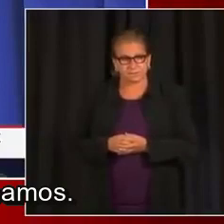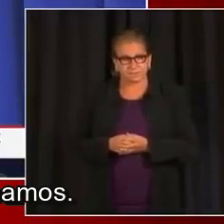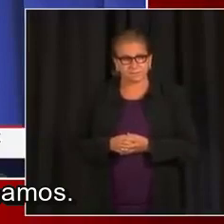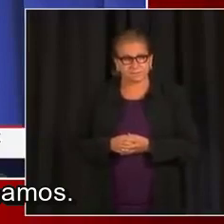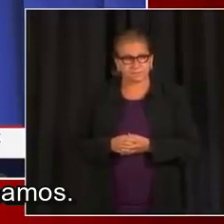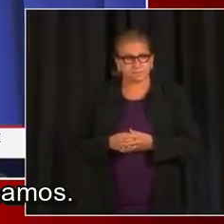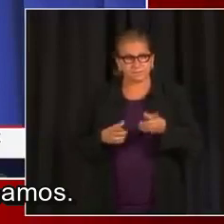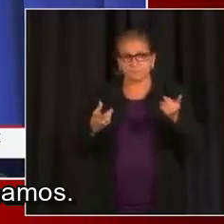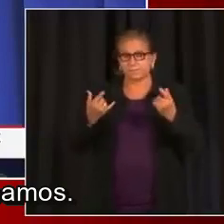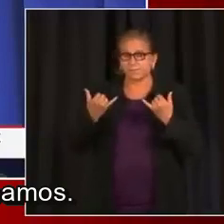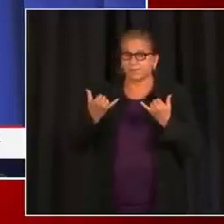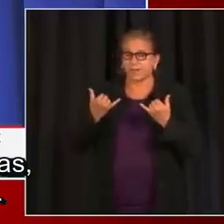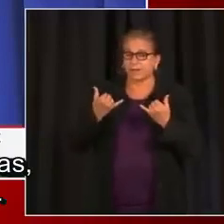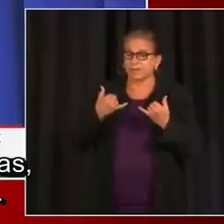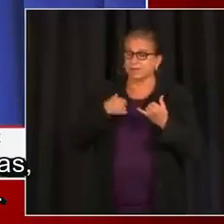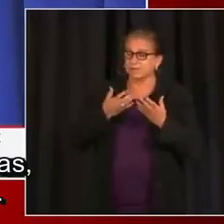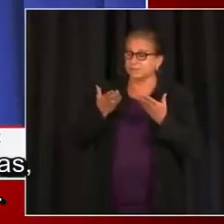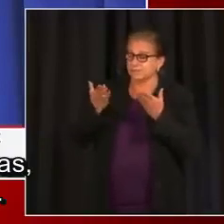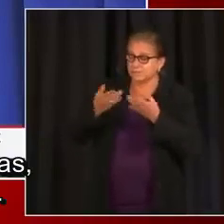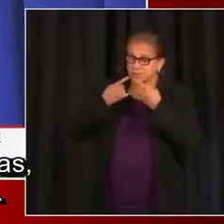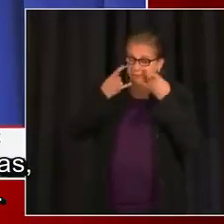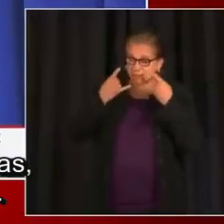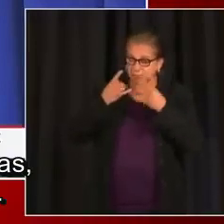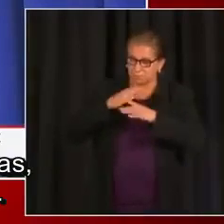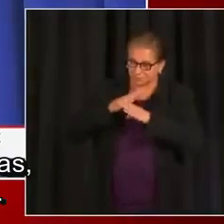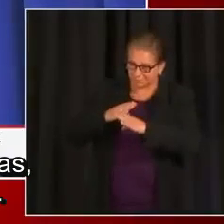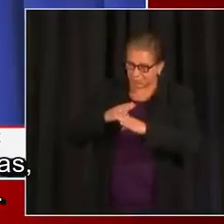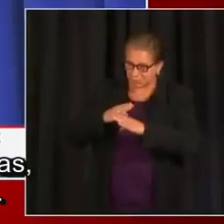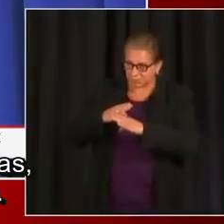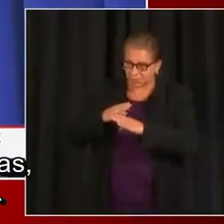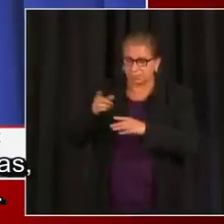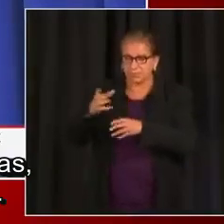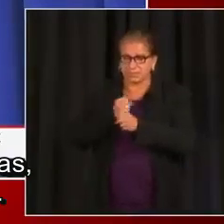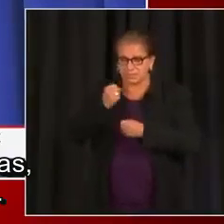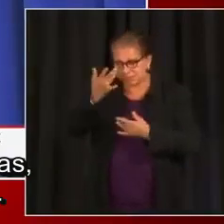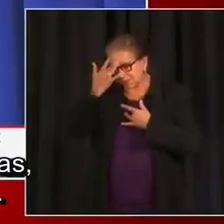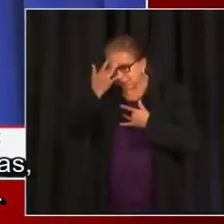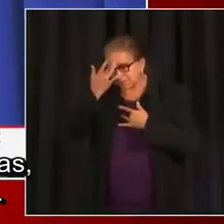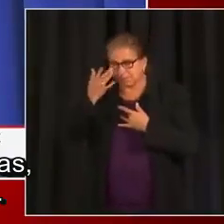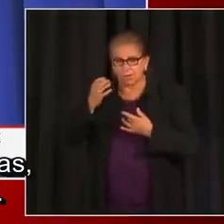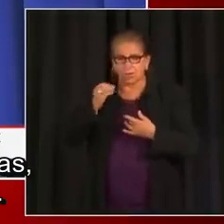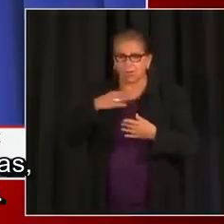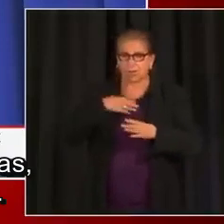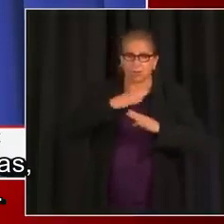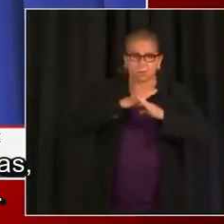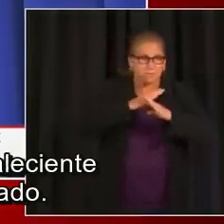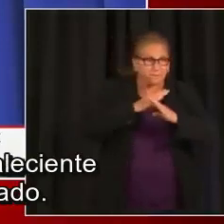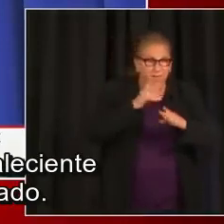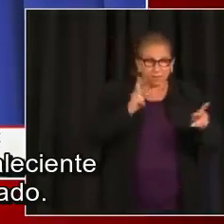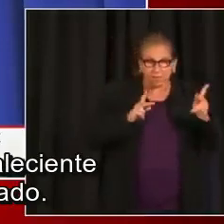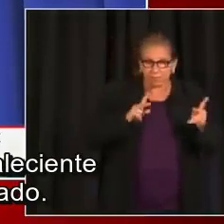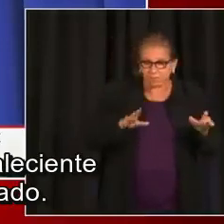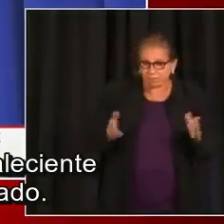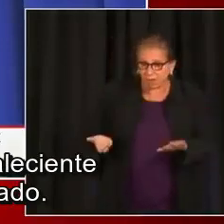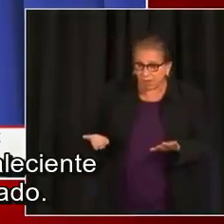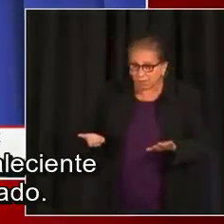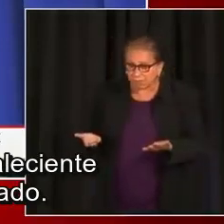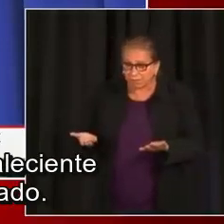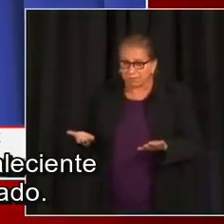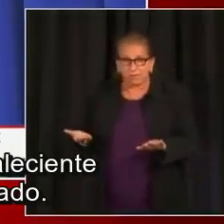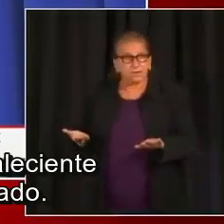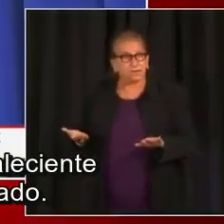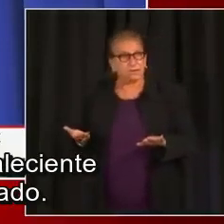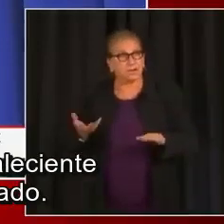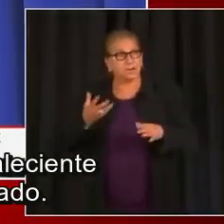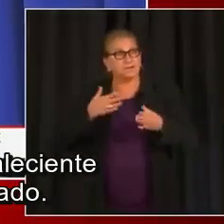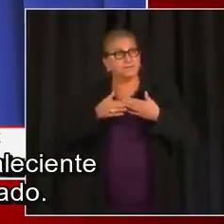está funcionando como pensábamos. Sigue previniendo enfermedades severas, hospitalizaciones y muertes. Así que no es el